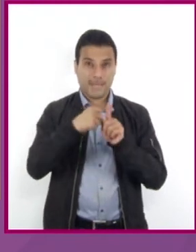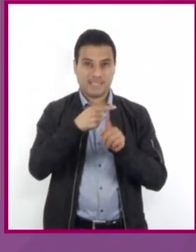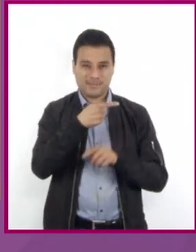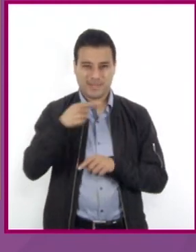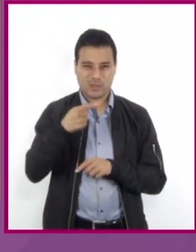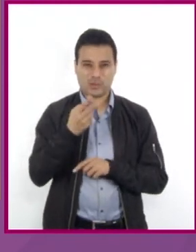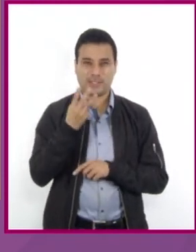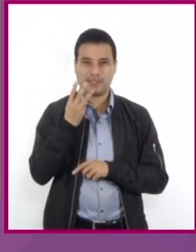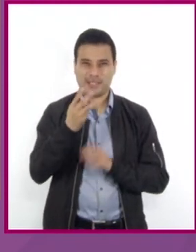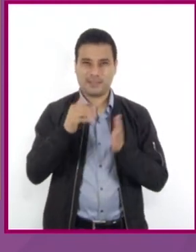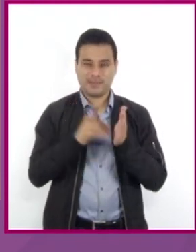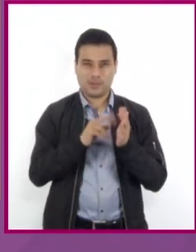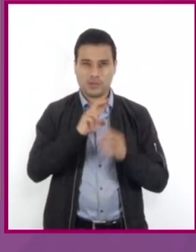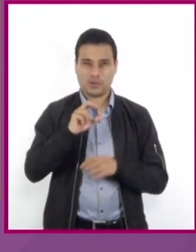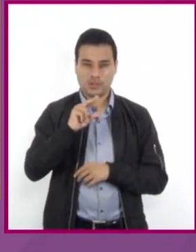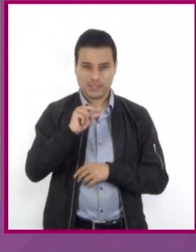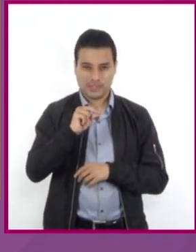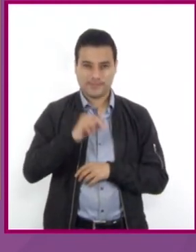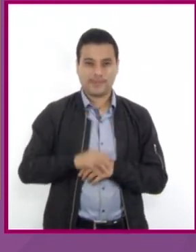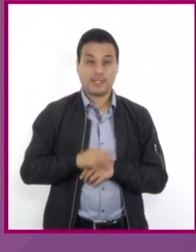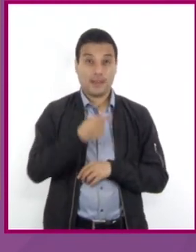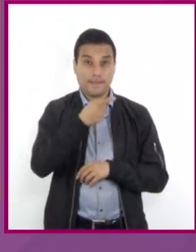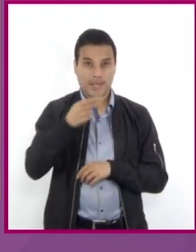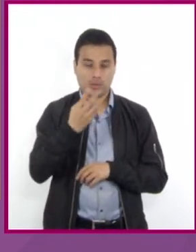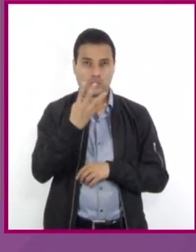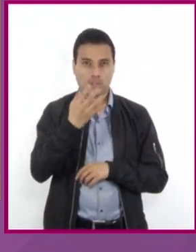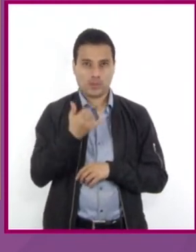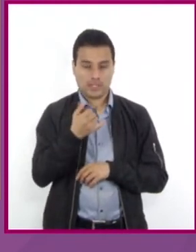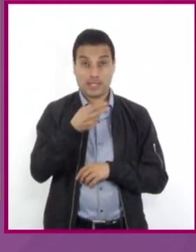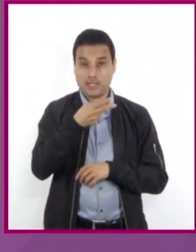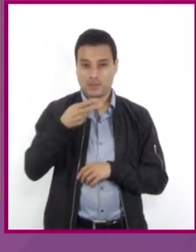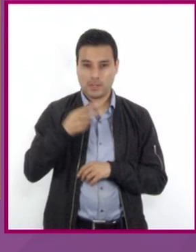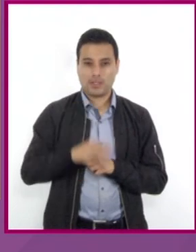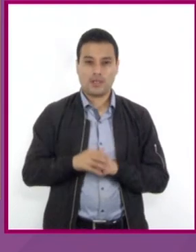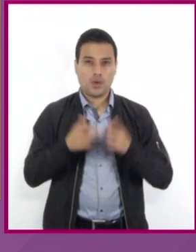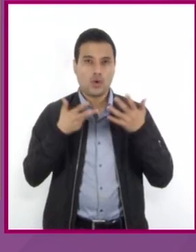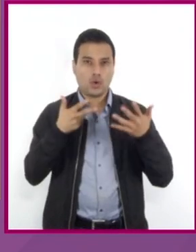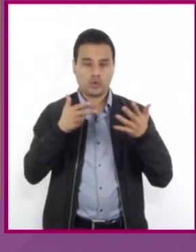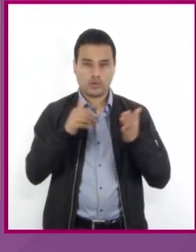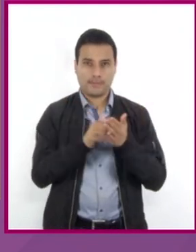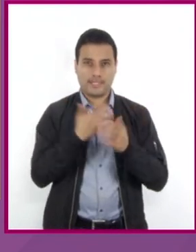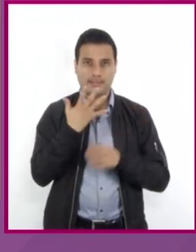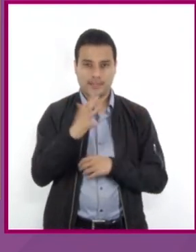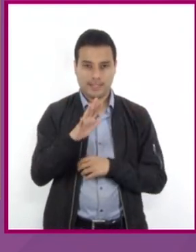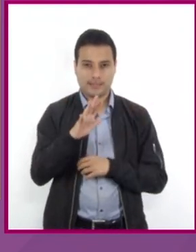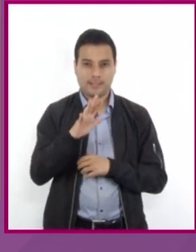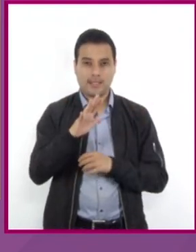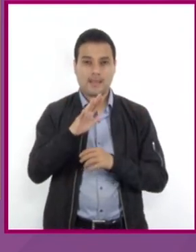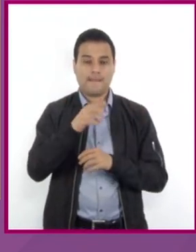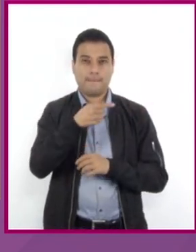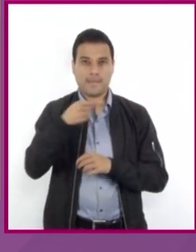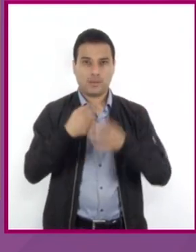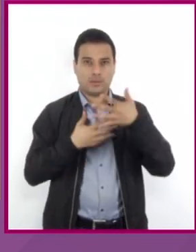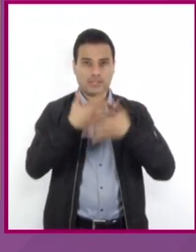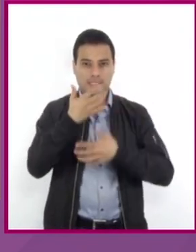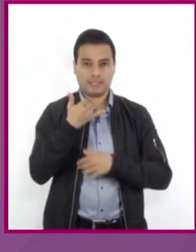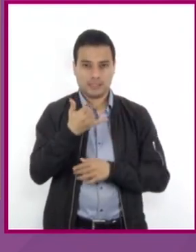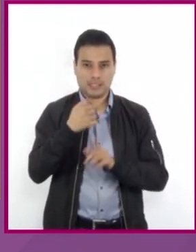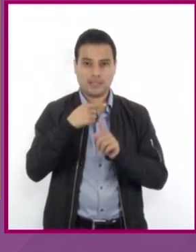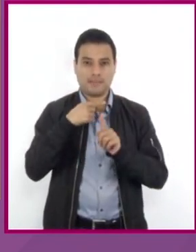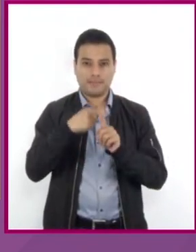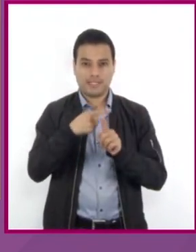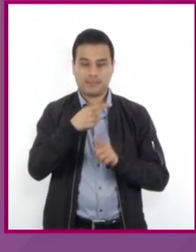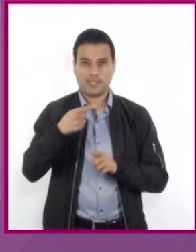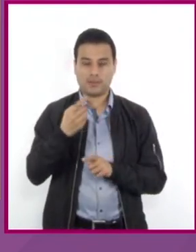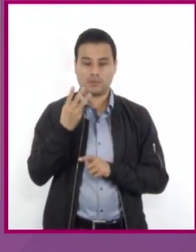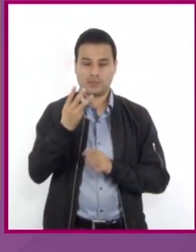menos 4Y que es igual a 8010 menos 15Y más 3280